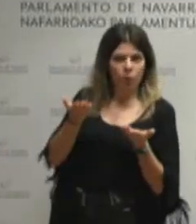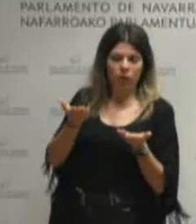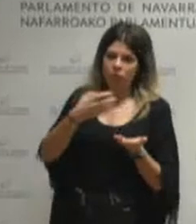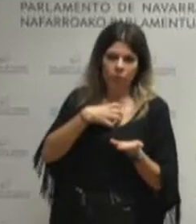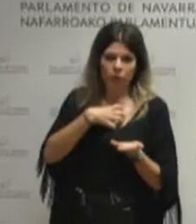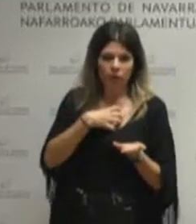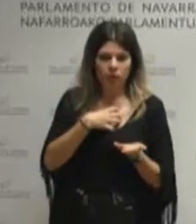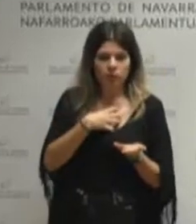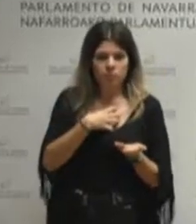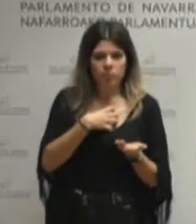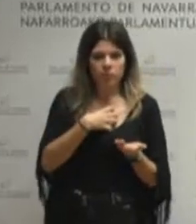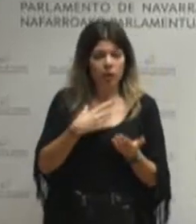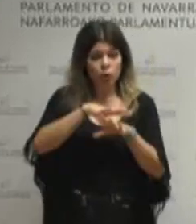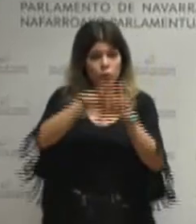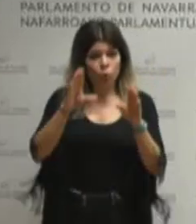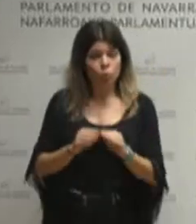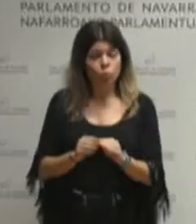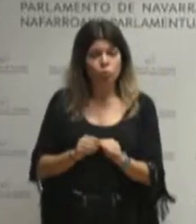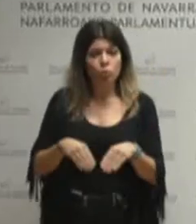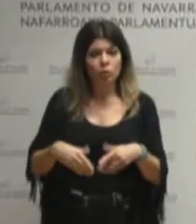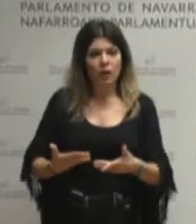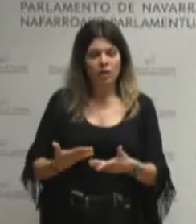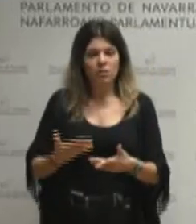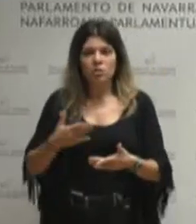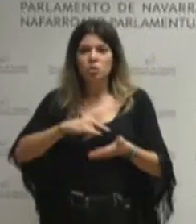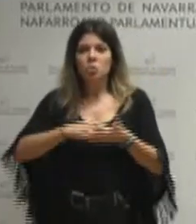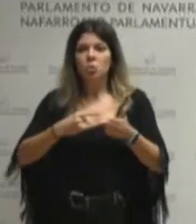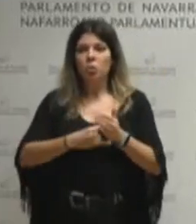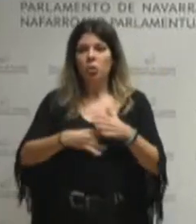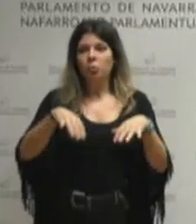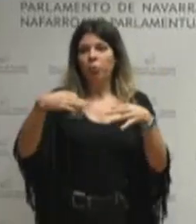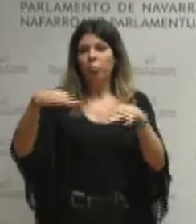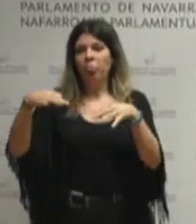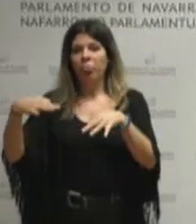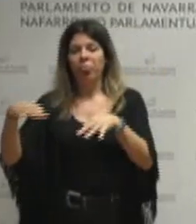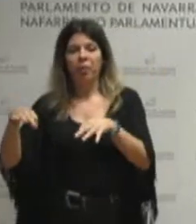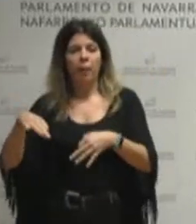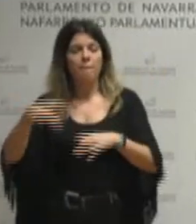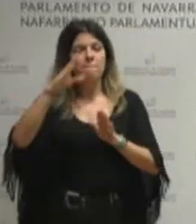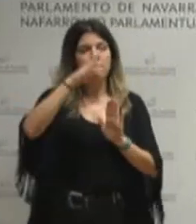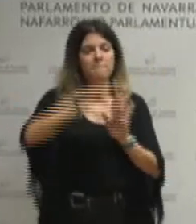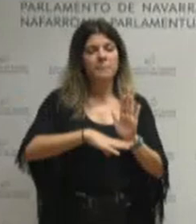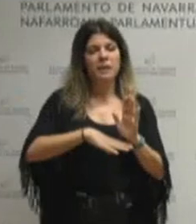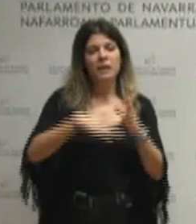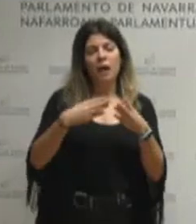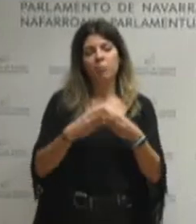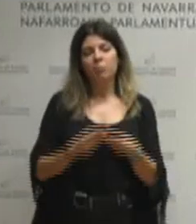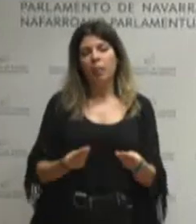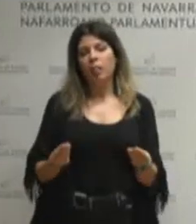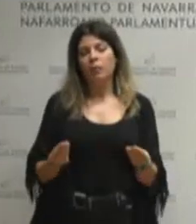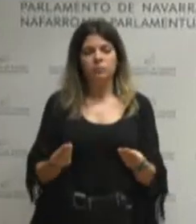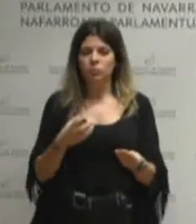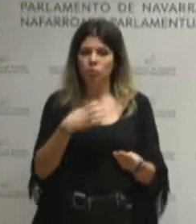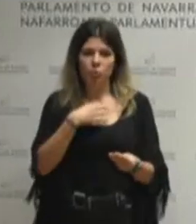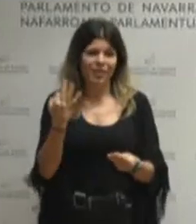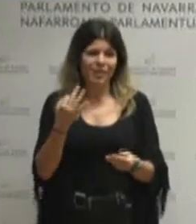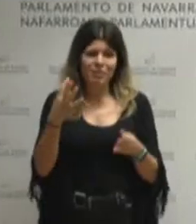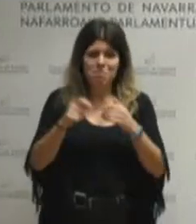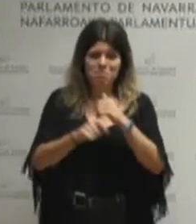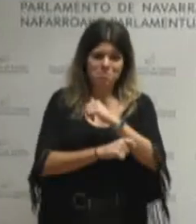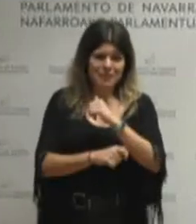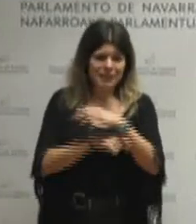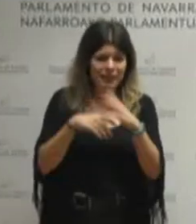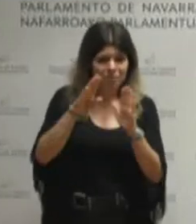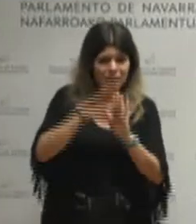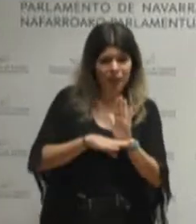no vale solamente con parchear no vale con medidas paliativas sino que hay que adoptar medidas estratégicas y